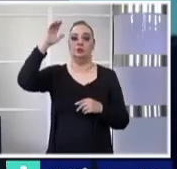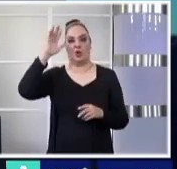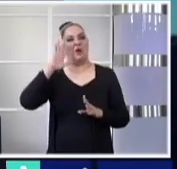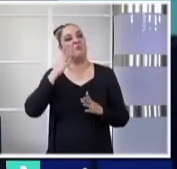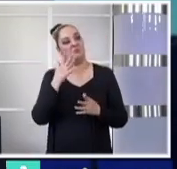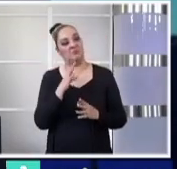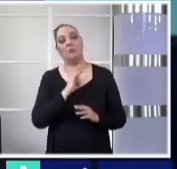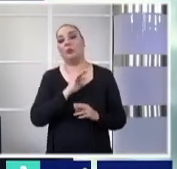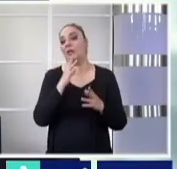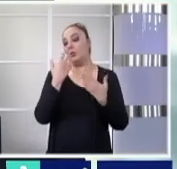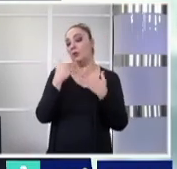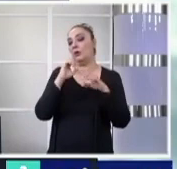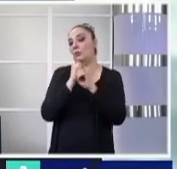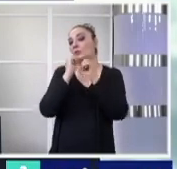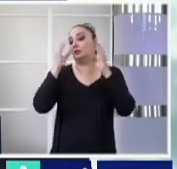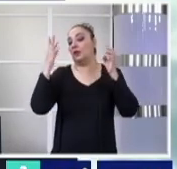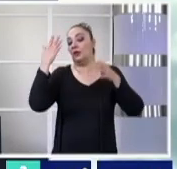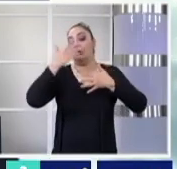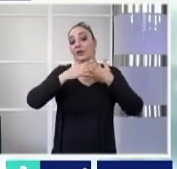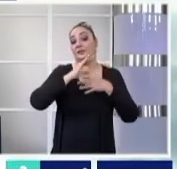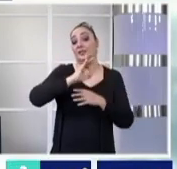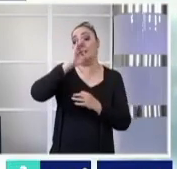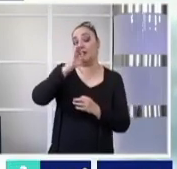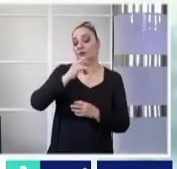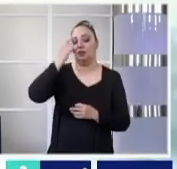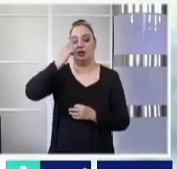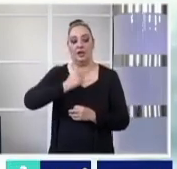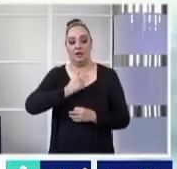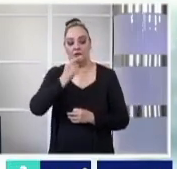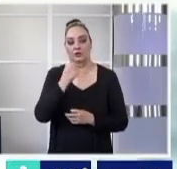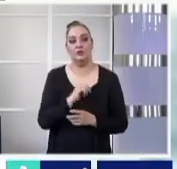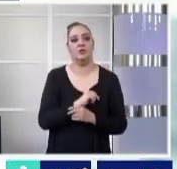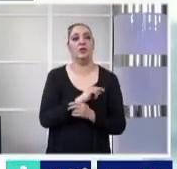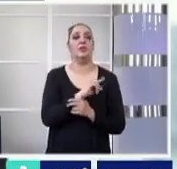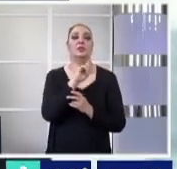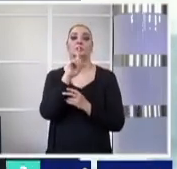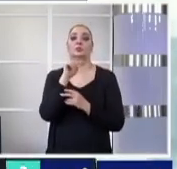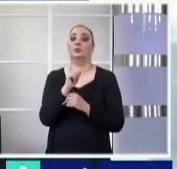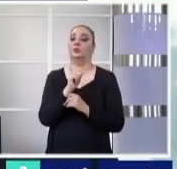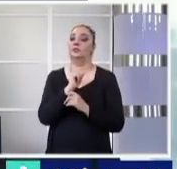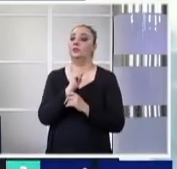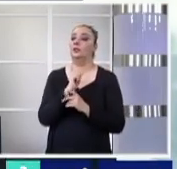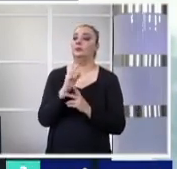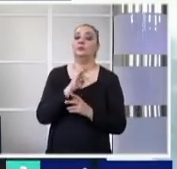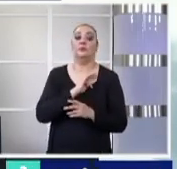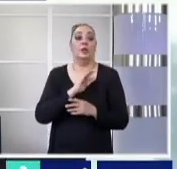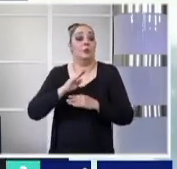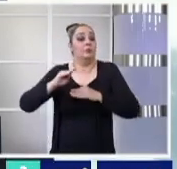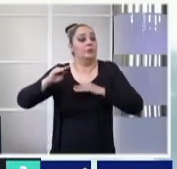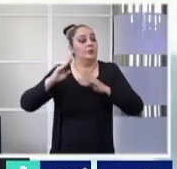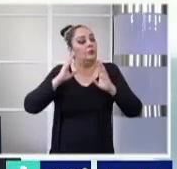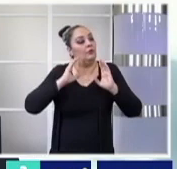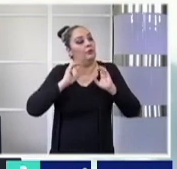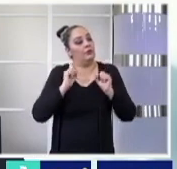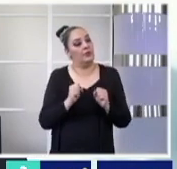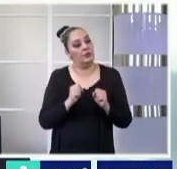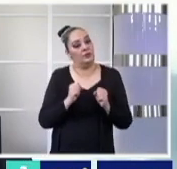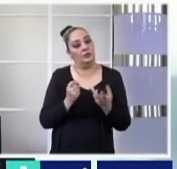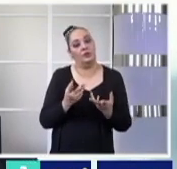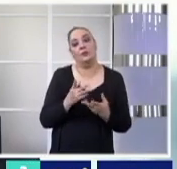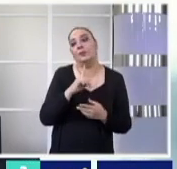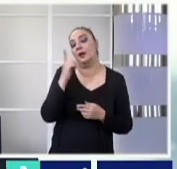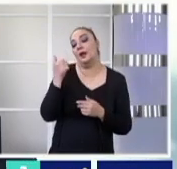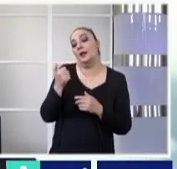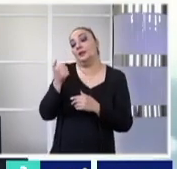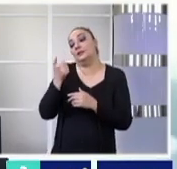tiende a despejarse 15 grados ya por la noche, mayormente despejado y de nuevo, moderadamente frío para amanecer en los